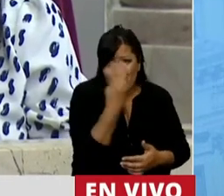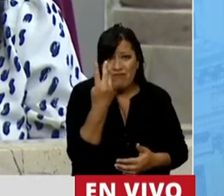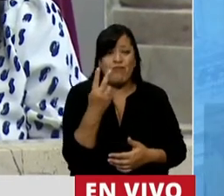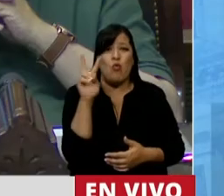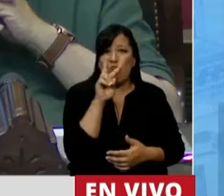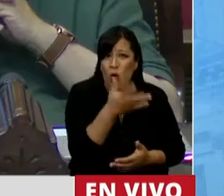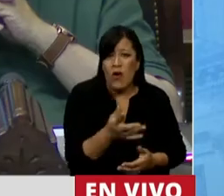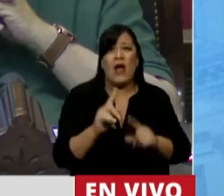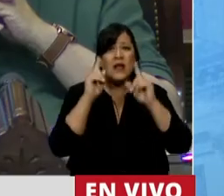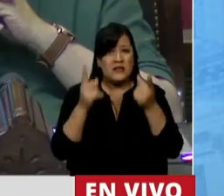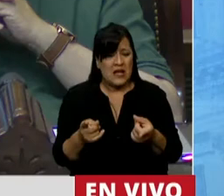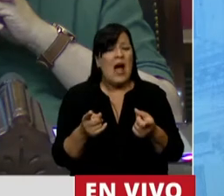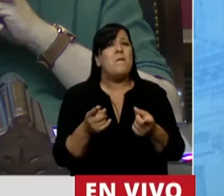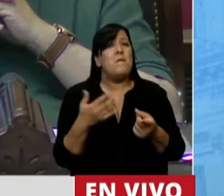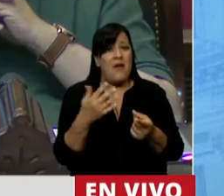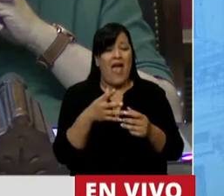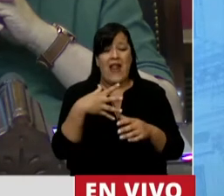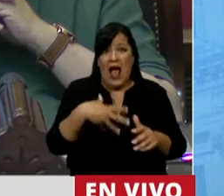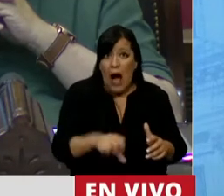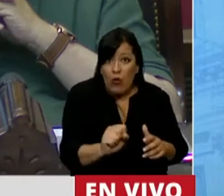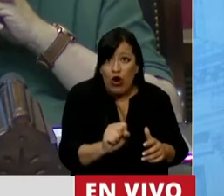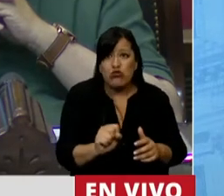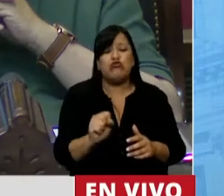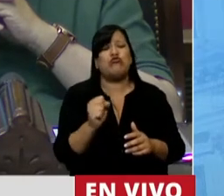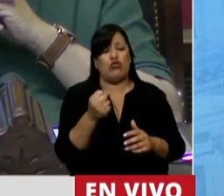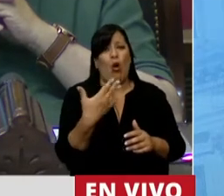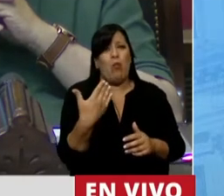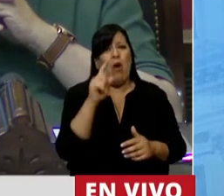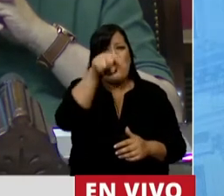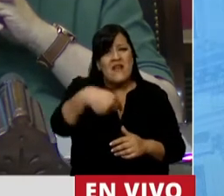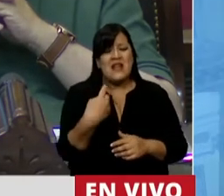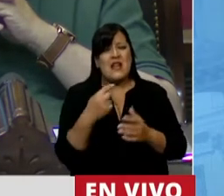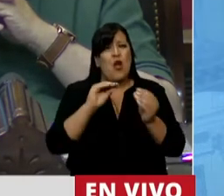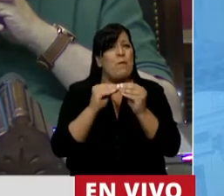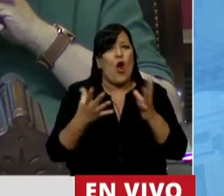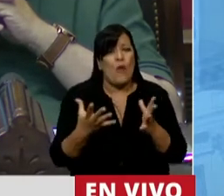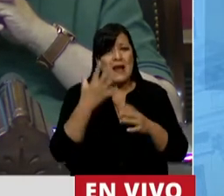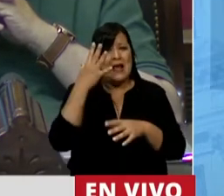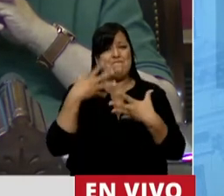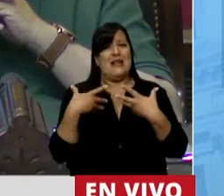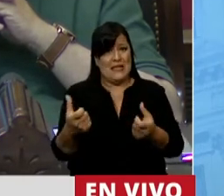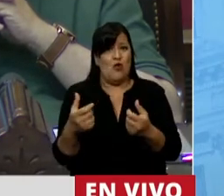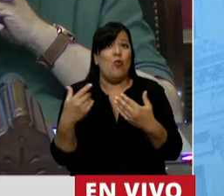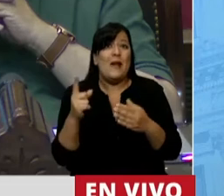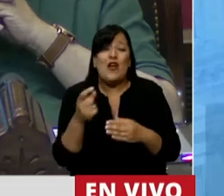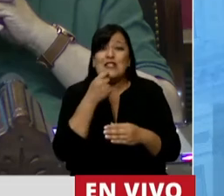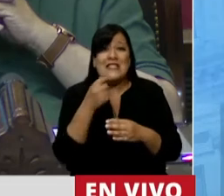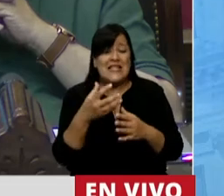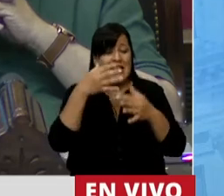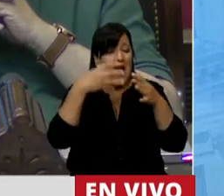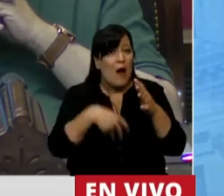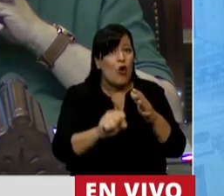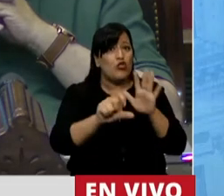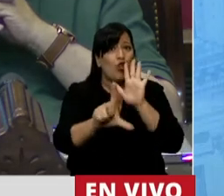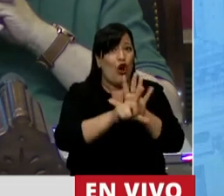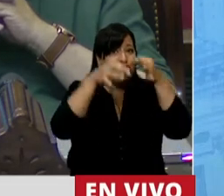sino que deja muchísimas veces problemas de salud que hubieran podido ser evitados. Y hablan